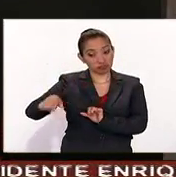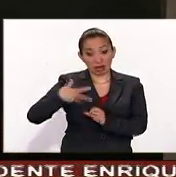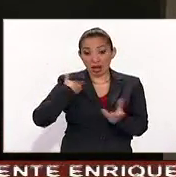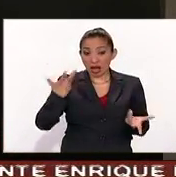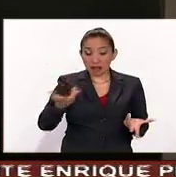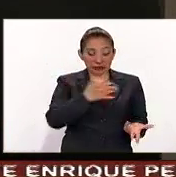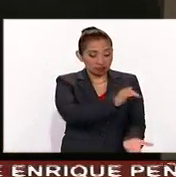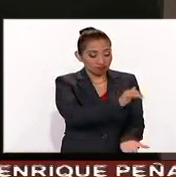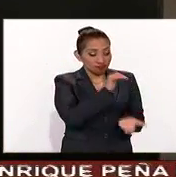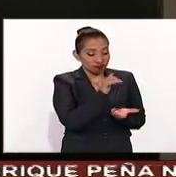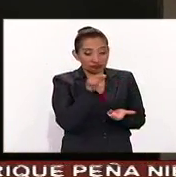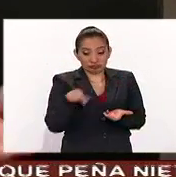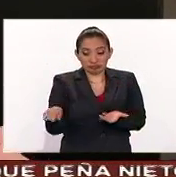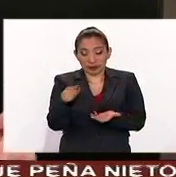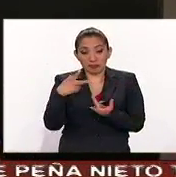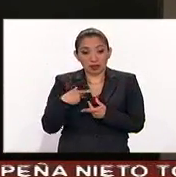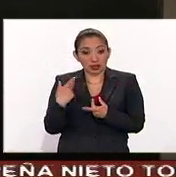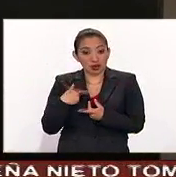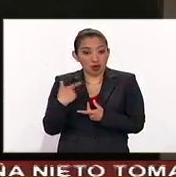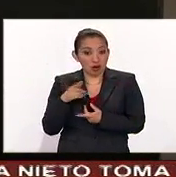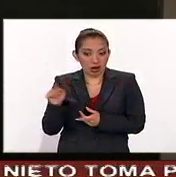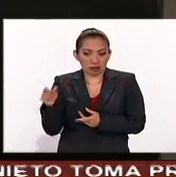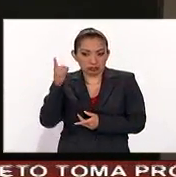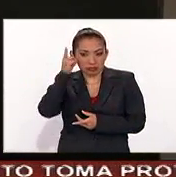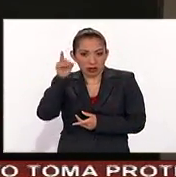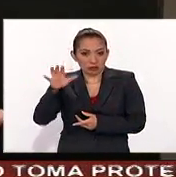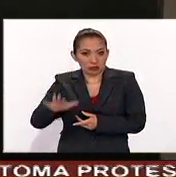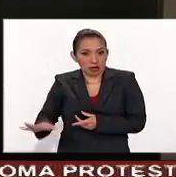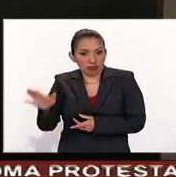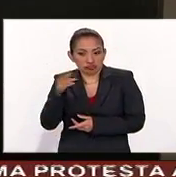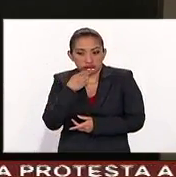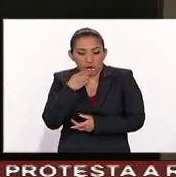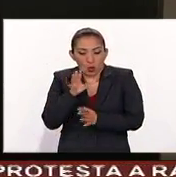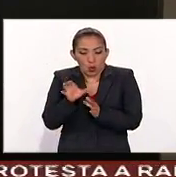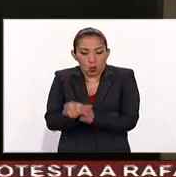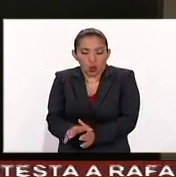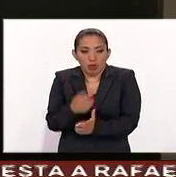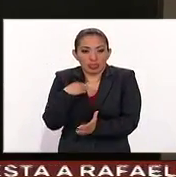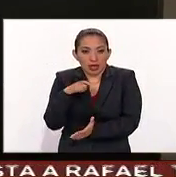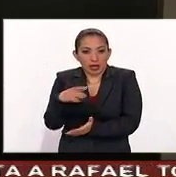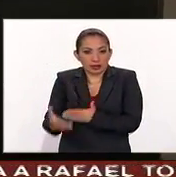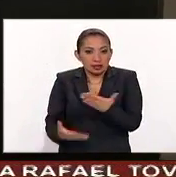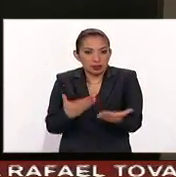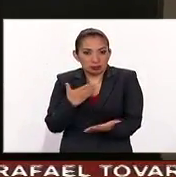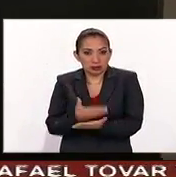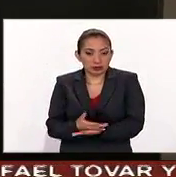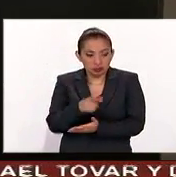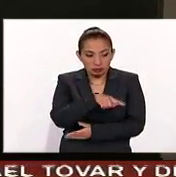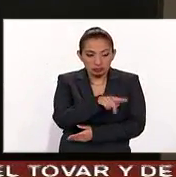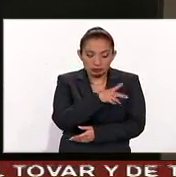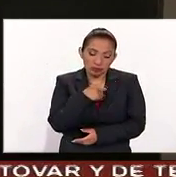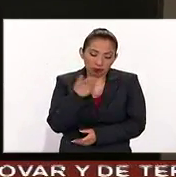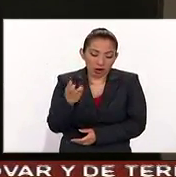patrimonio de los mexicanos, del público consumidor de servicios inmobiliarios y por lo tanto tiene que